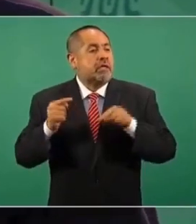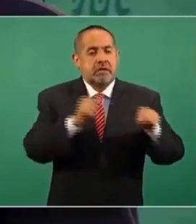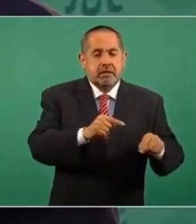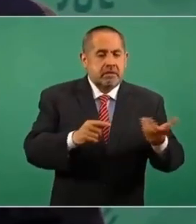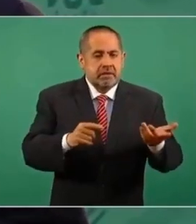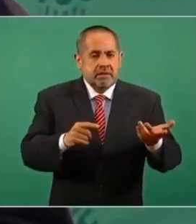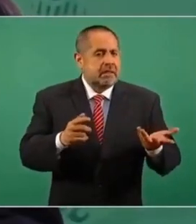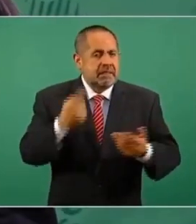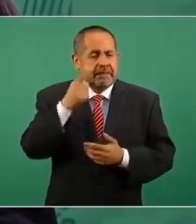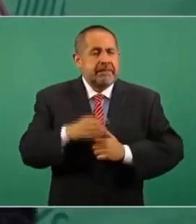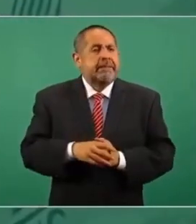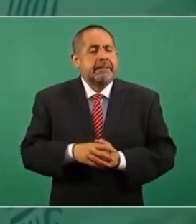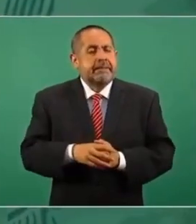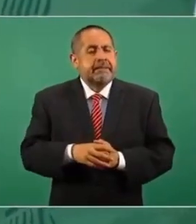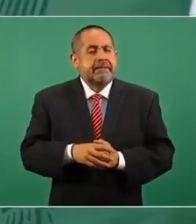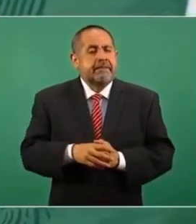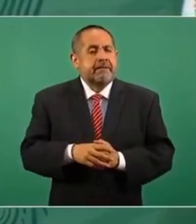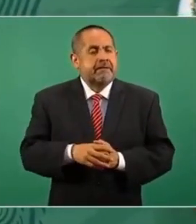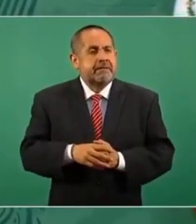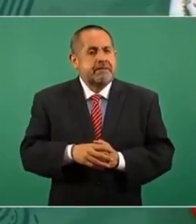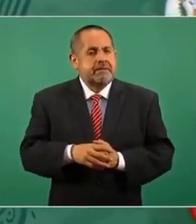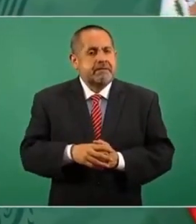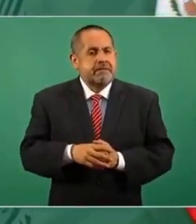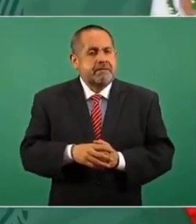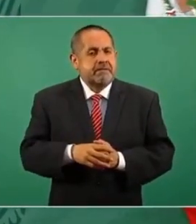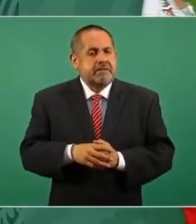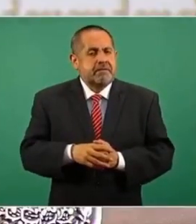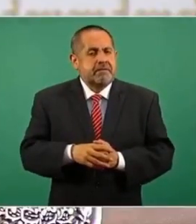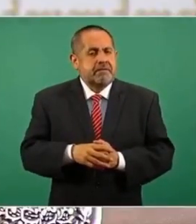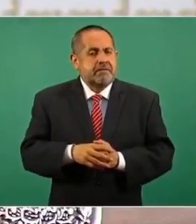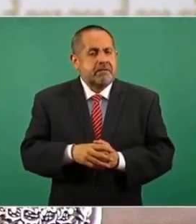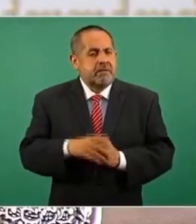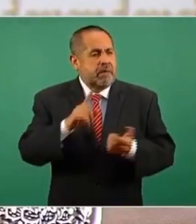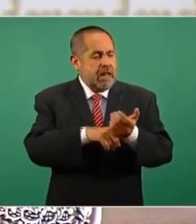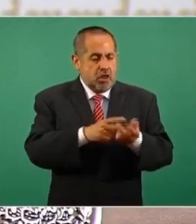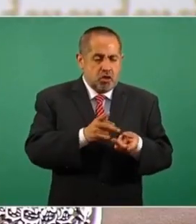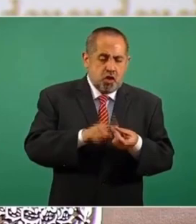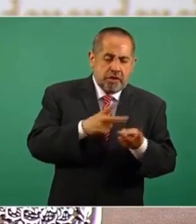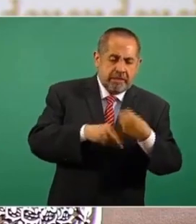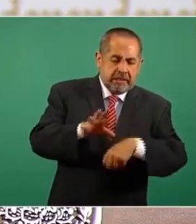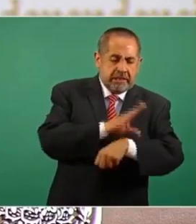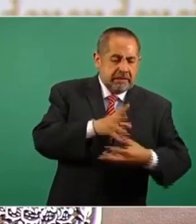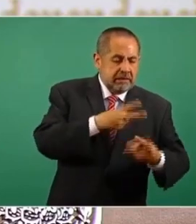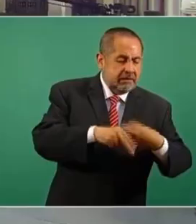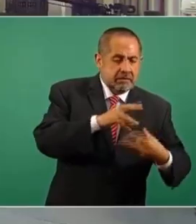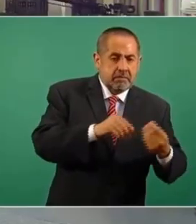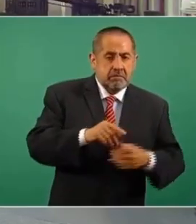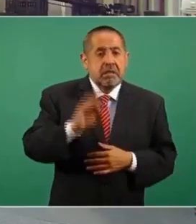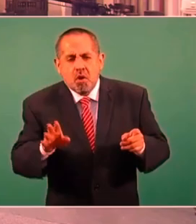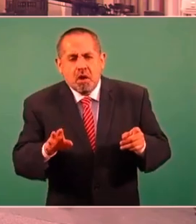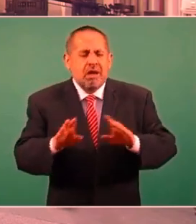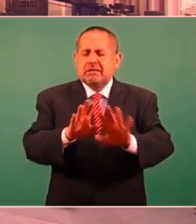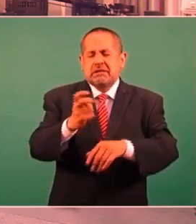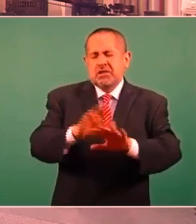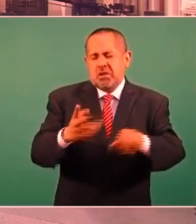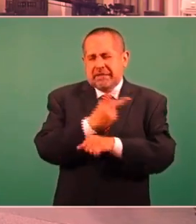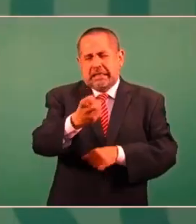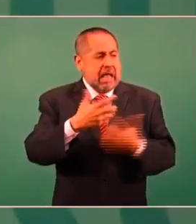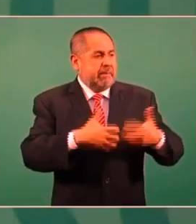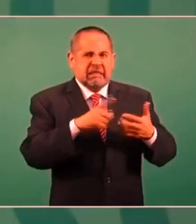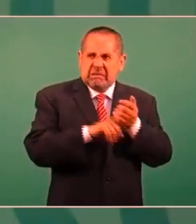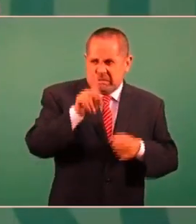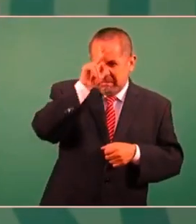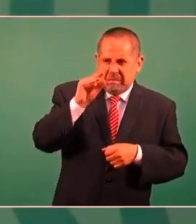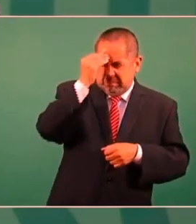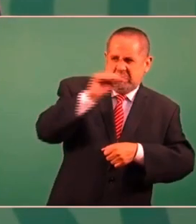de combustibles. ¿Descarta un boicot de las empresas? Sí, no, no es eso,